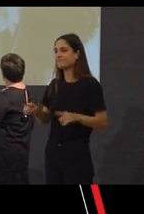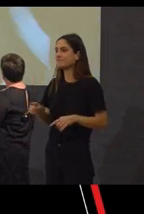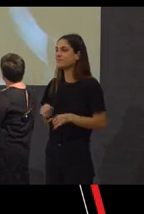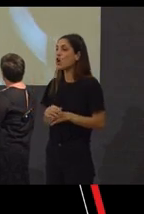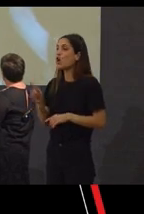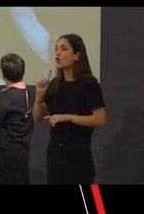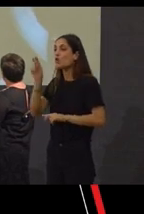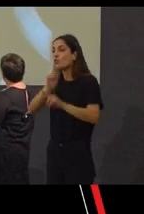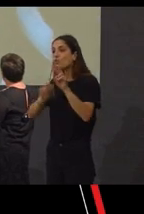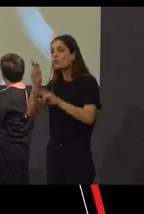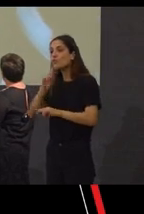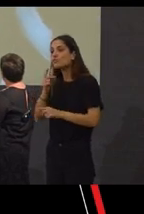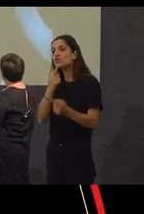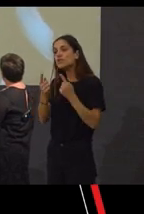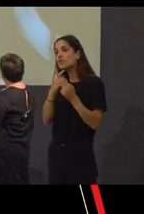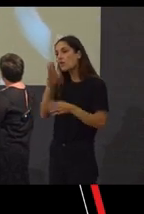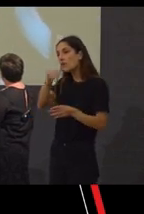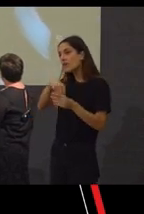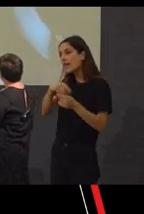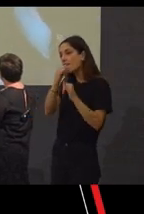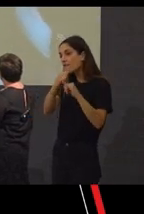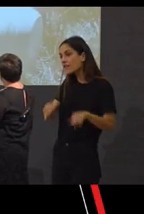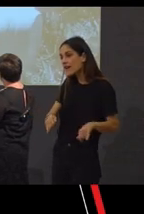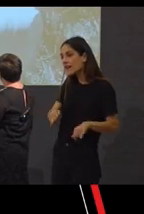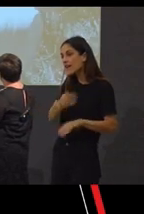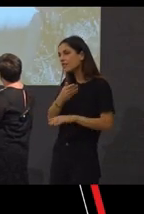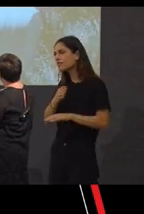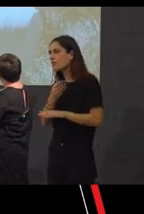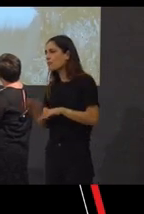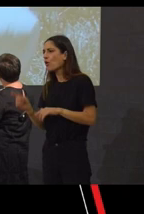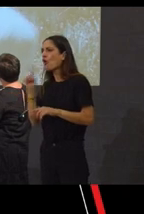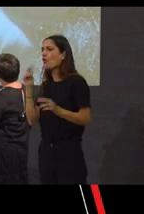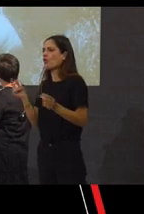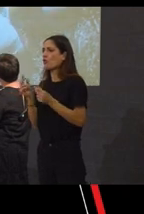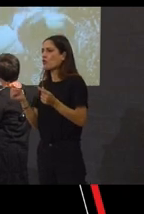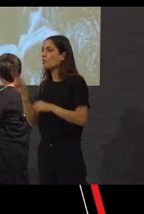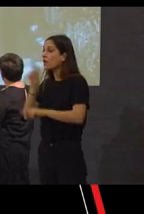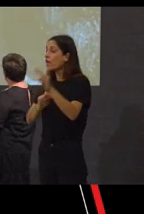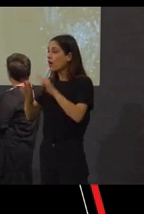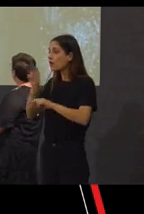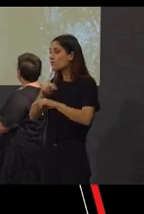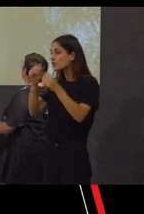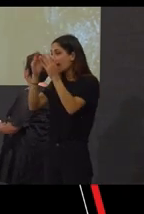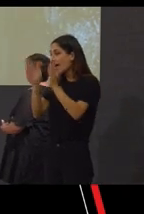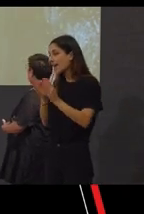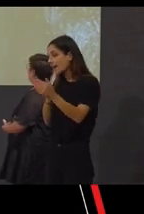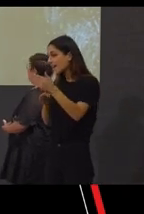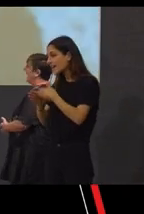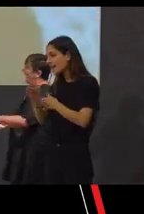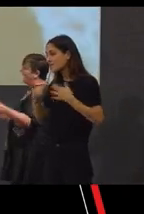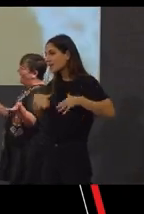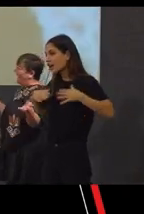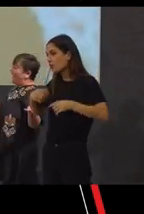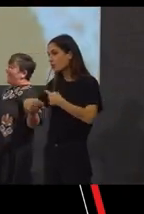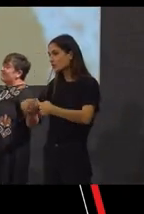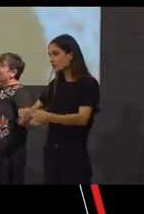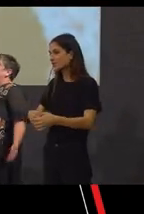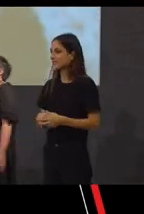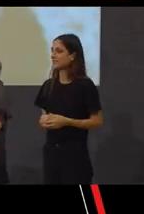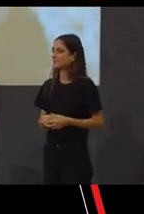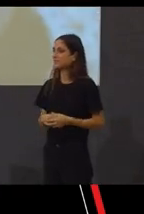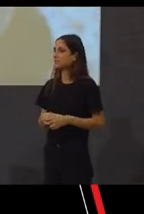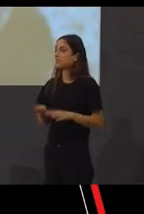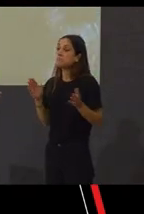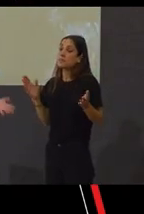feira e menos na romaría. Busca rapaz na casa vestidas de cada día. Pero nadie hace